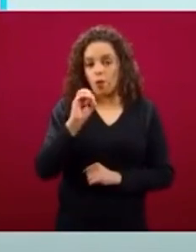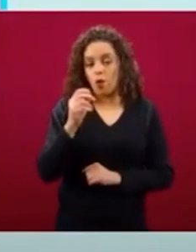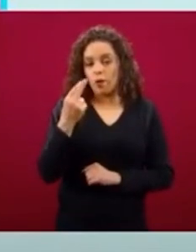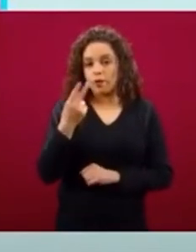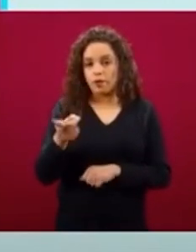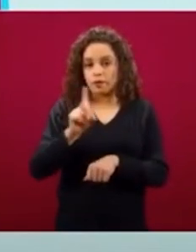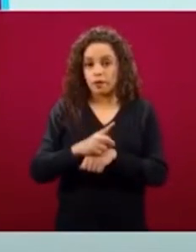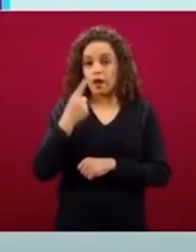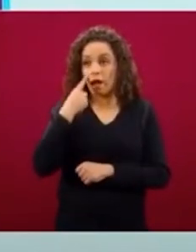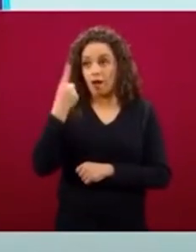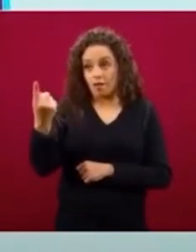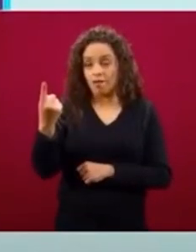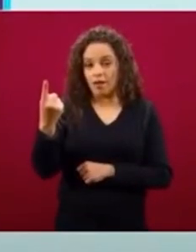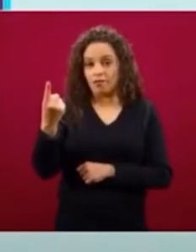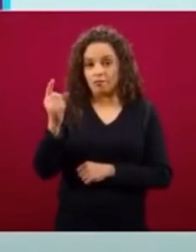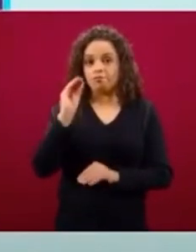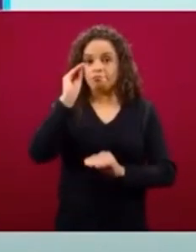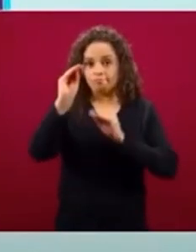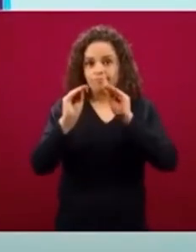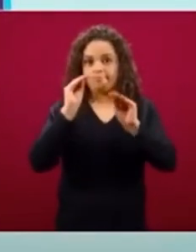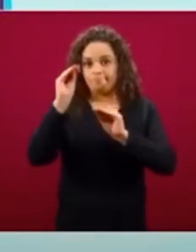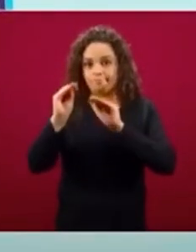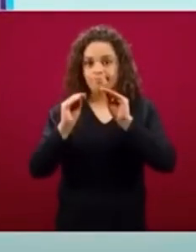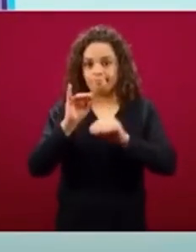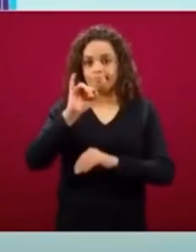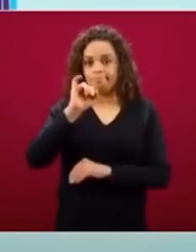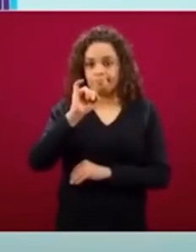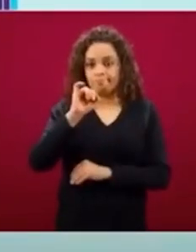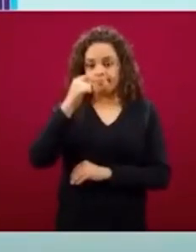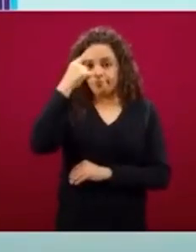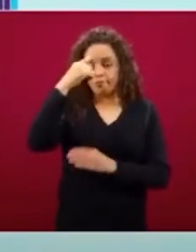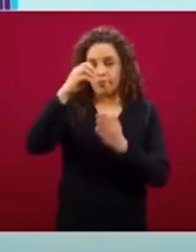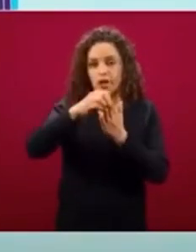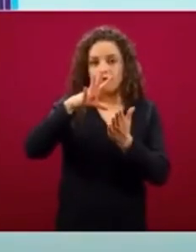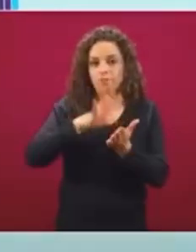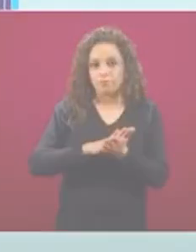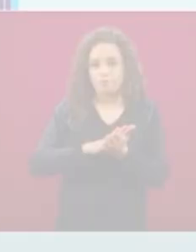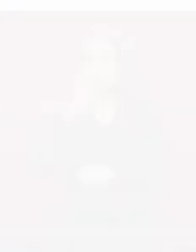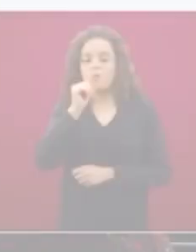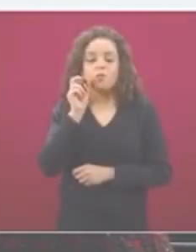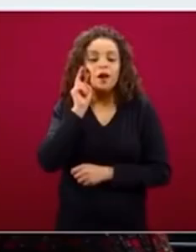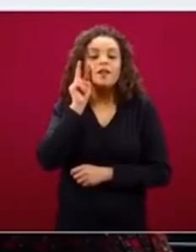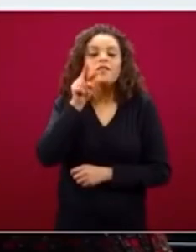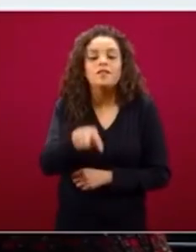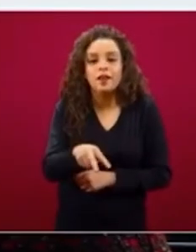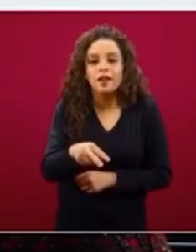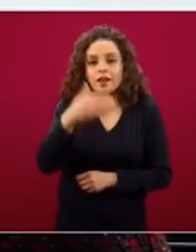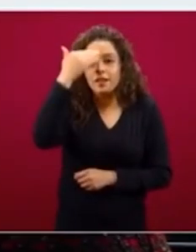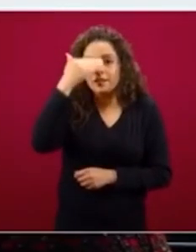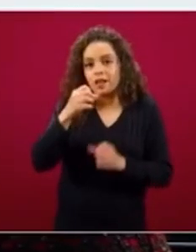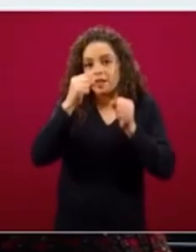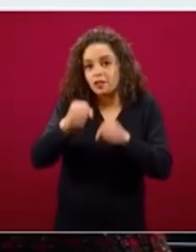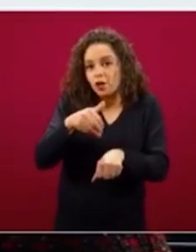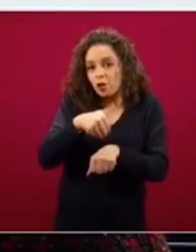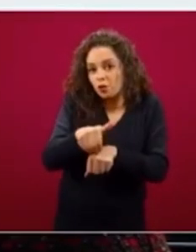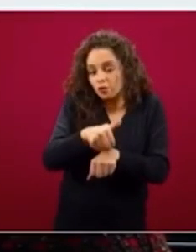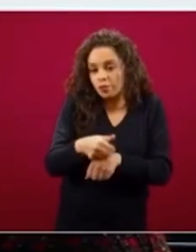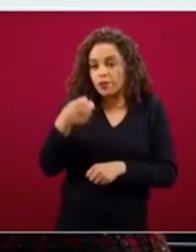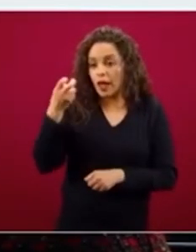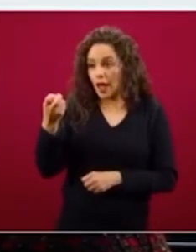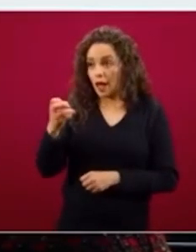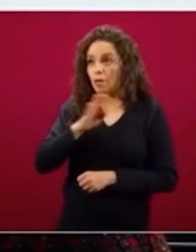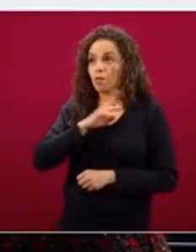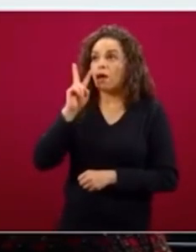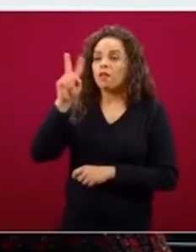varias que han tenido un lento proceder hacia el registro por distintas razones. Y aquí están representados en color